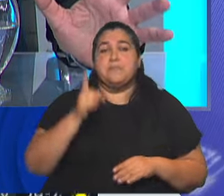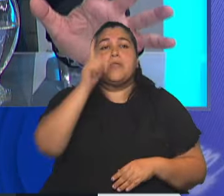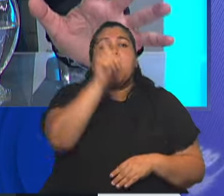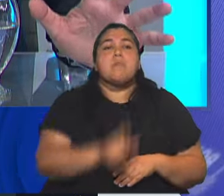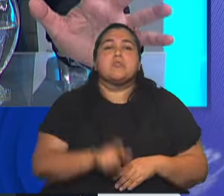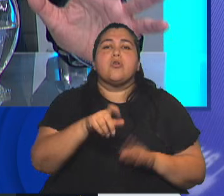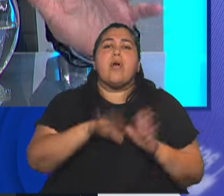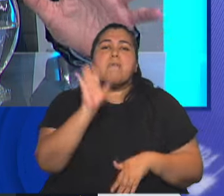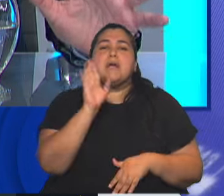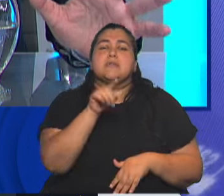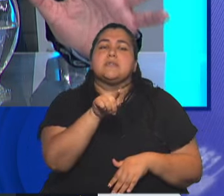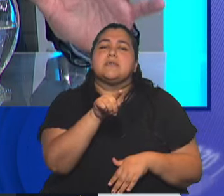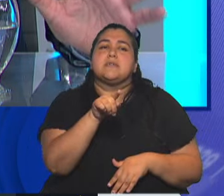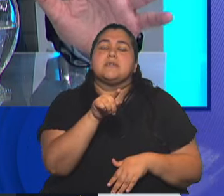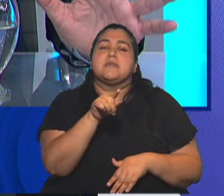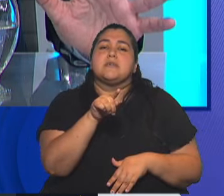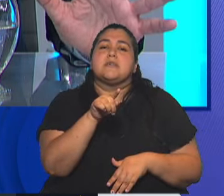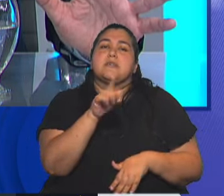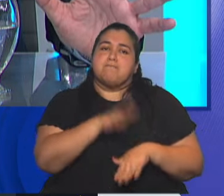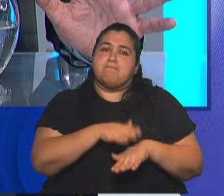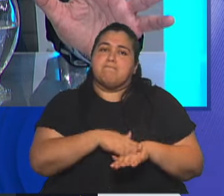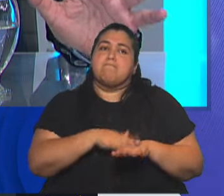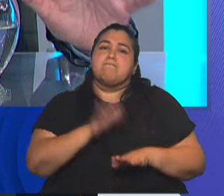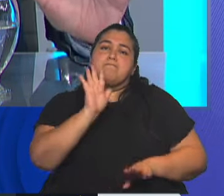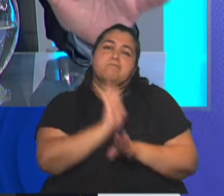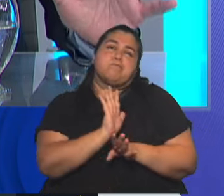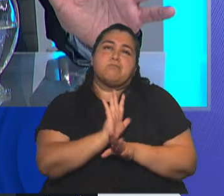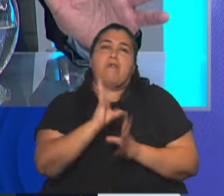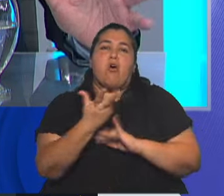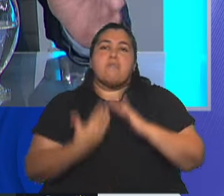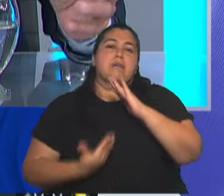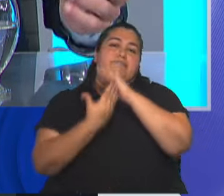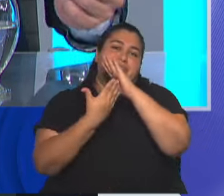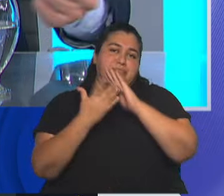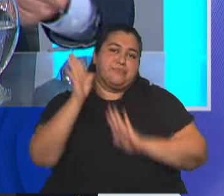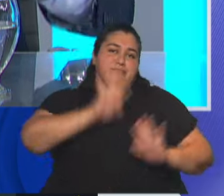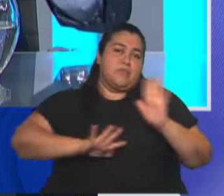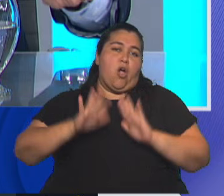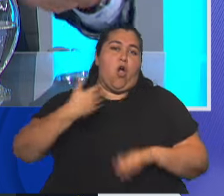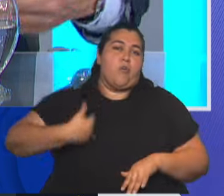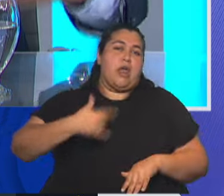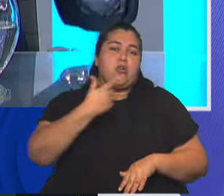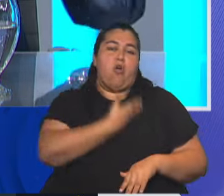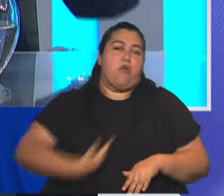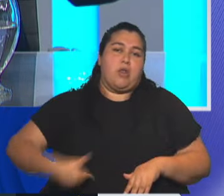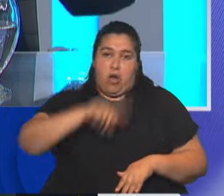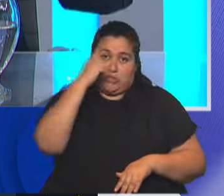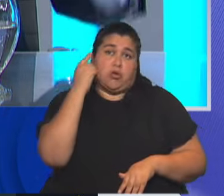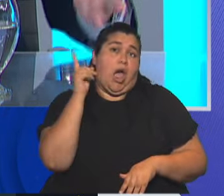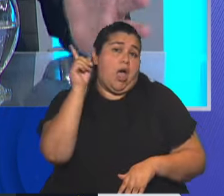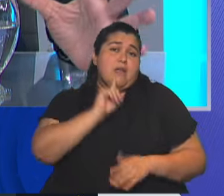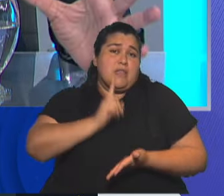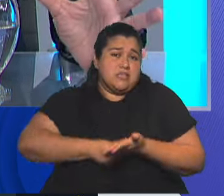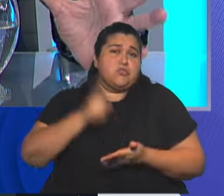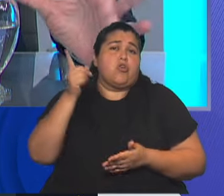mayor personalidad y dirección en el gobierno nacional, y porque es realmente quien lo merece por su